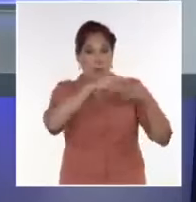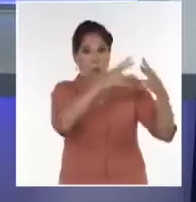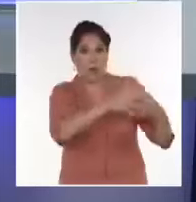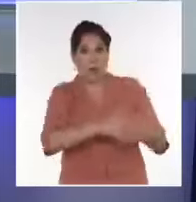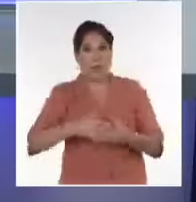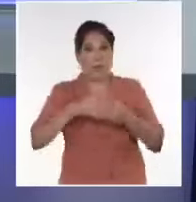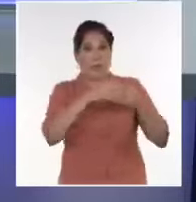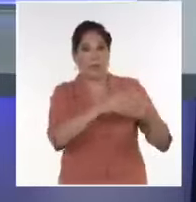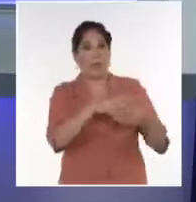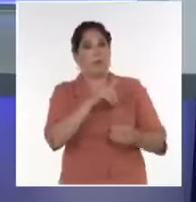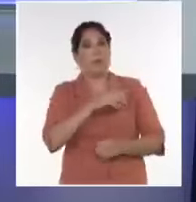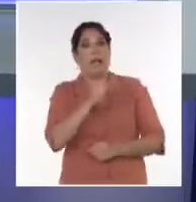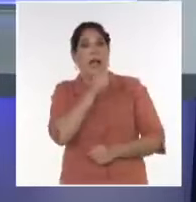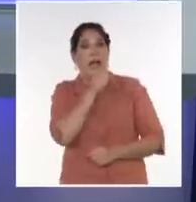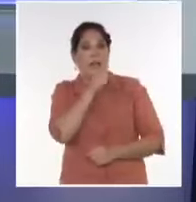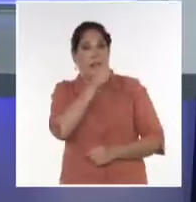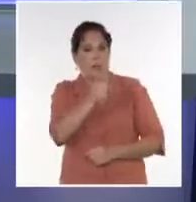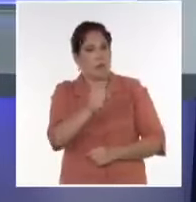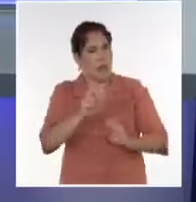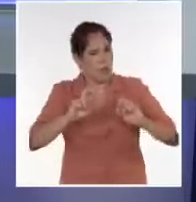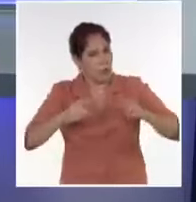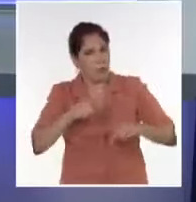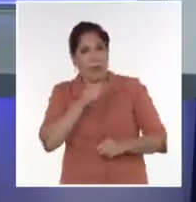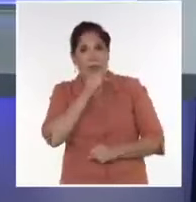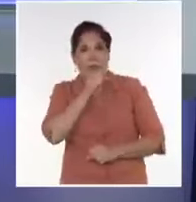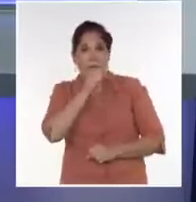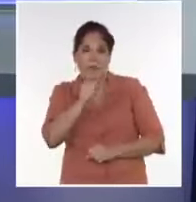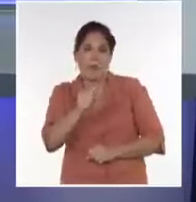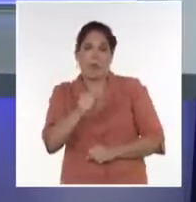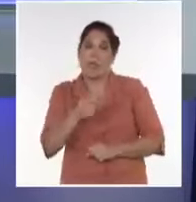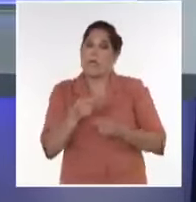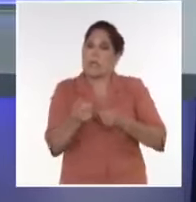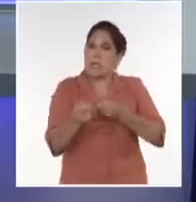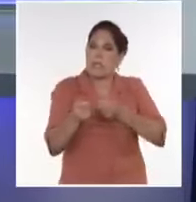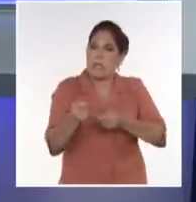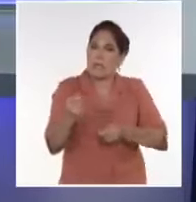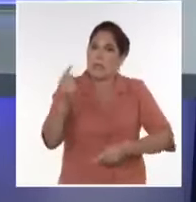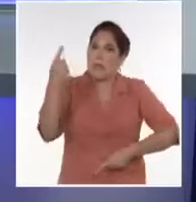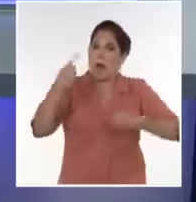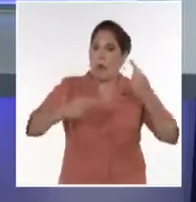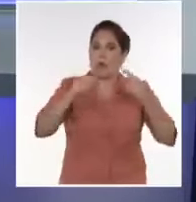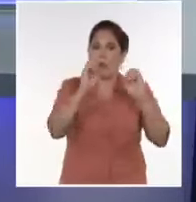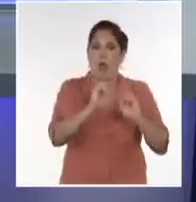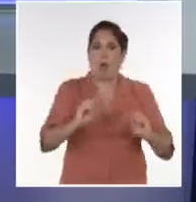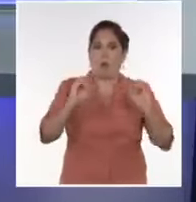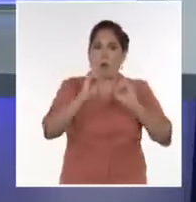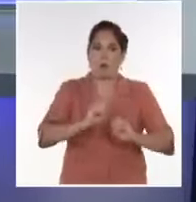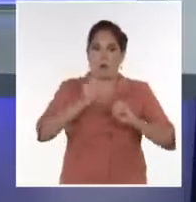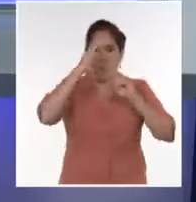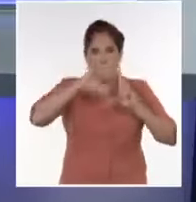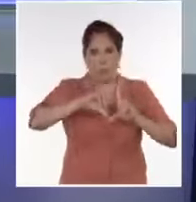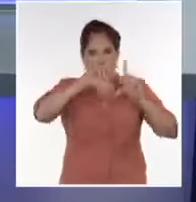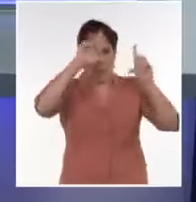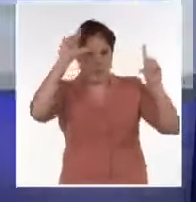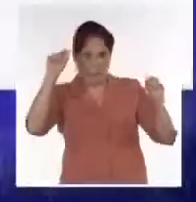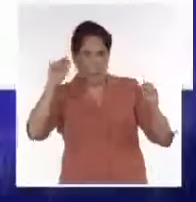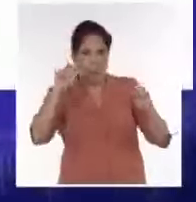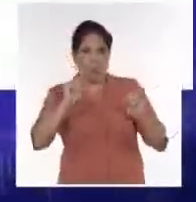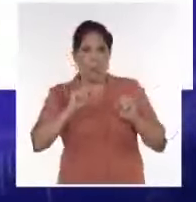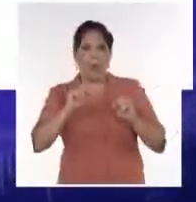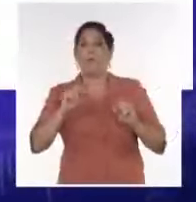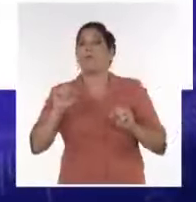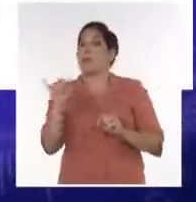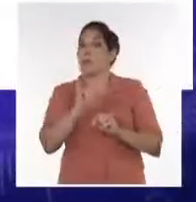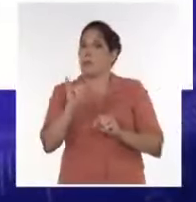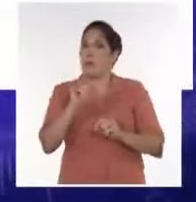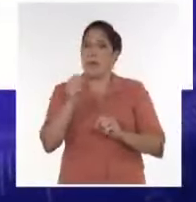hemos denunciado en reiteradas ocasiones incentivan acciones contra el orden interior en el país. En la red social, el